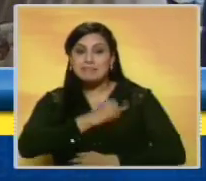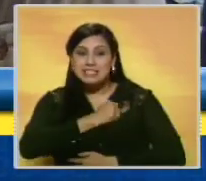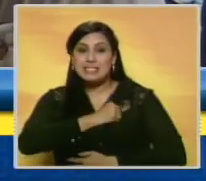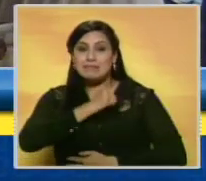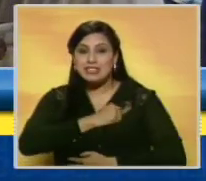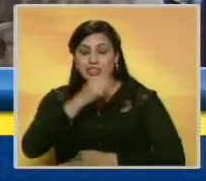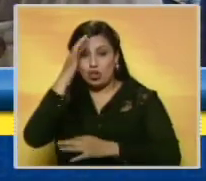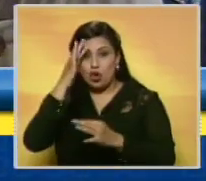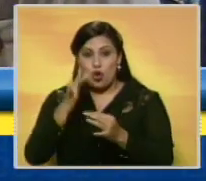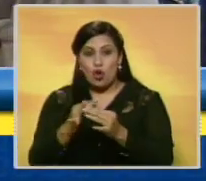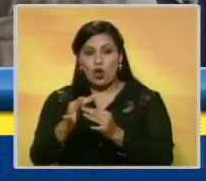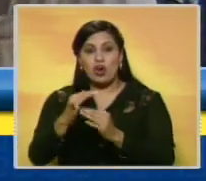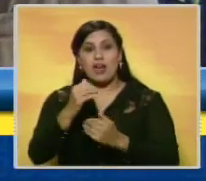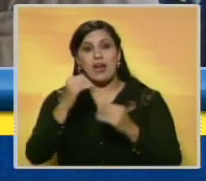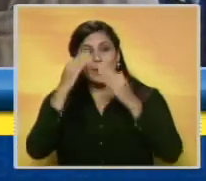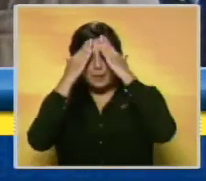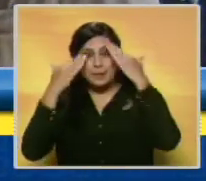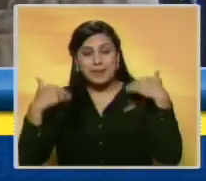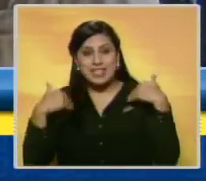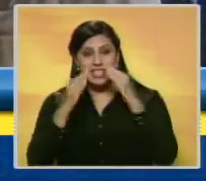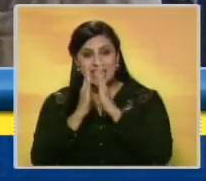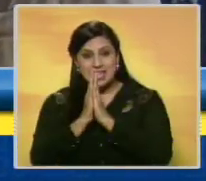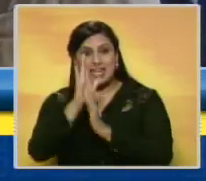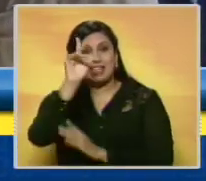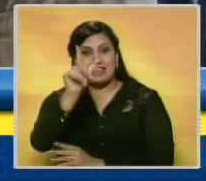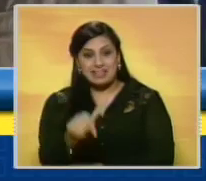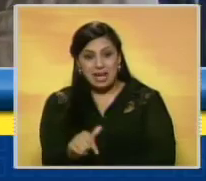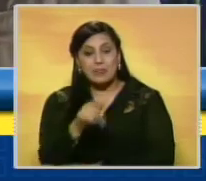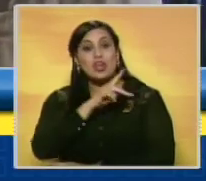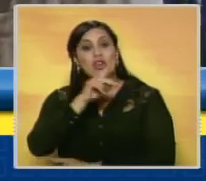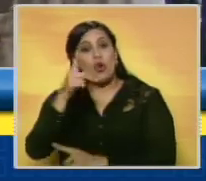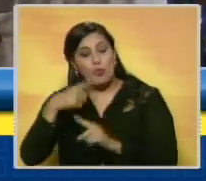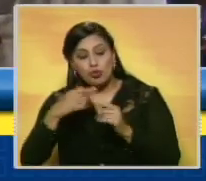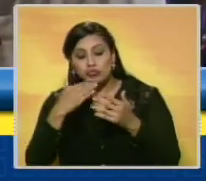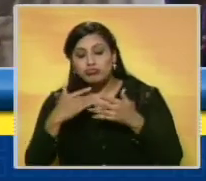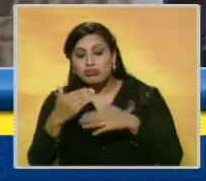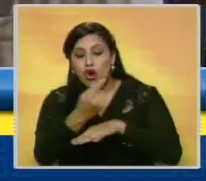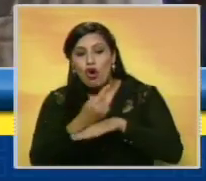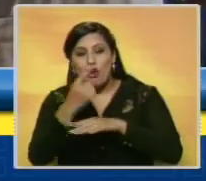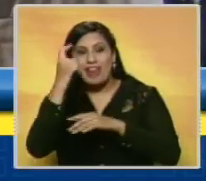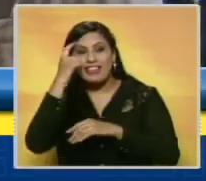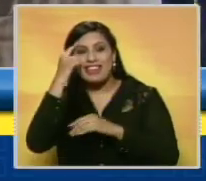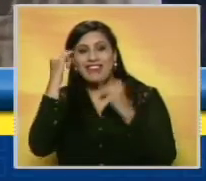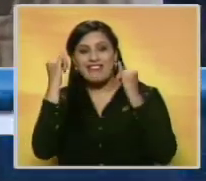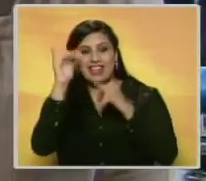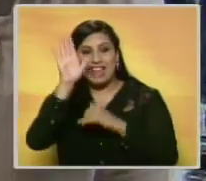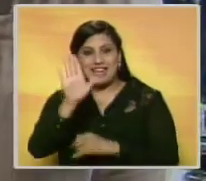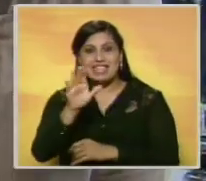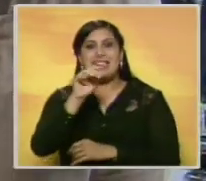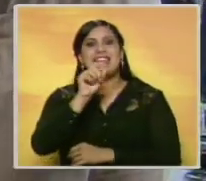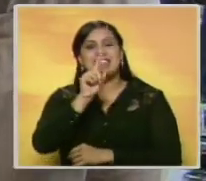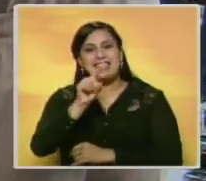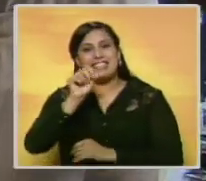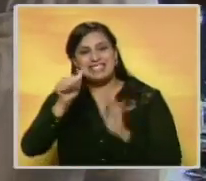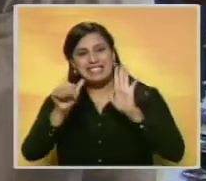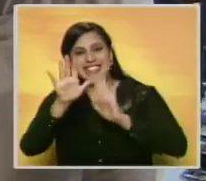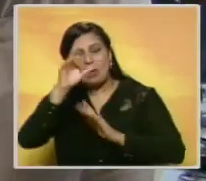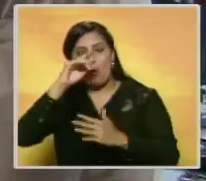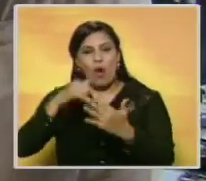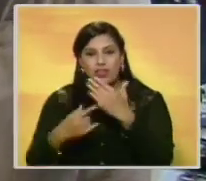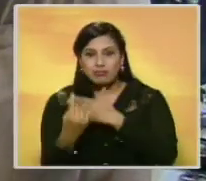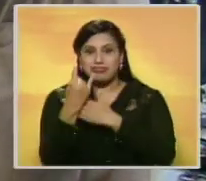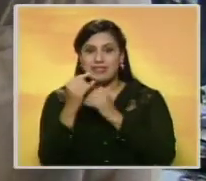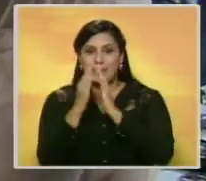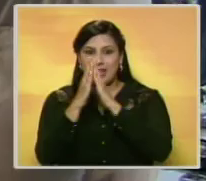en honor a la Virgen de Chiquiquirá. En este preámbulo, ya pocas horas de celebrarse su día, a 365 años de la aparición de la